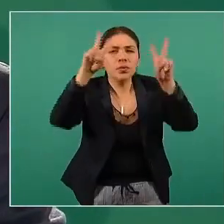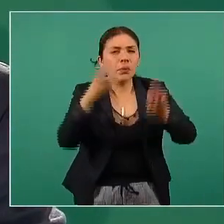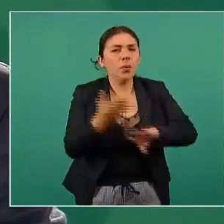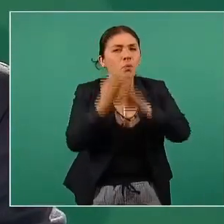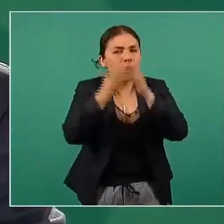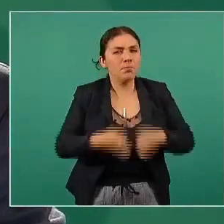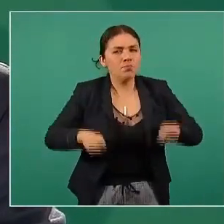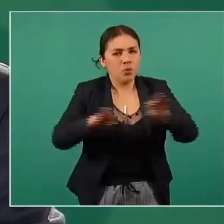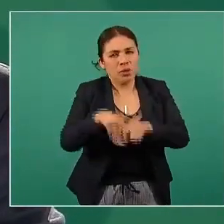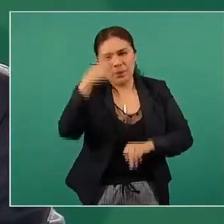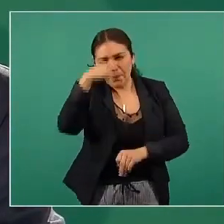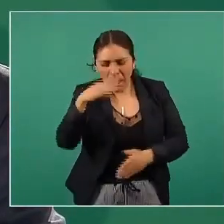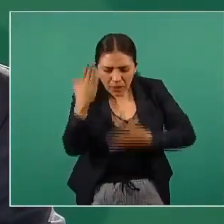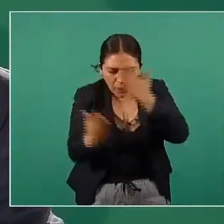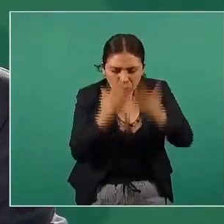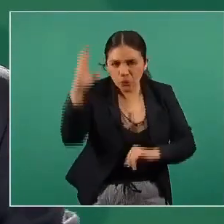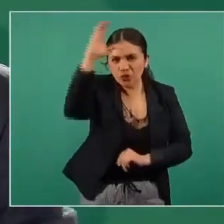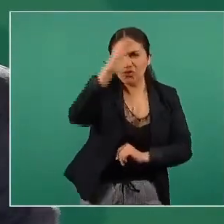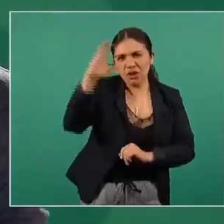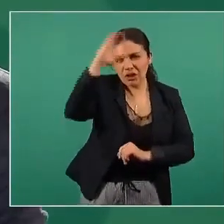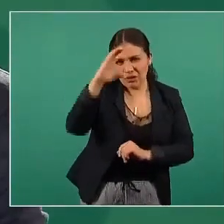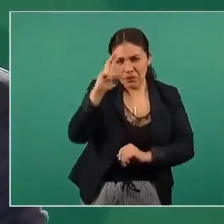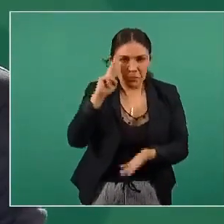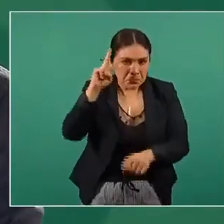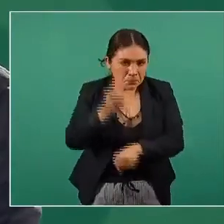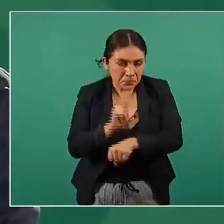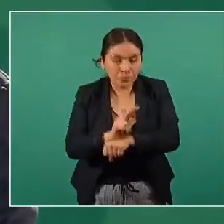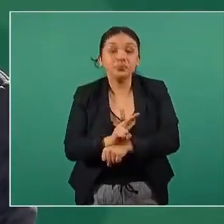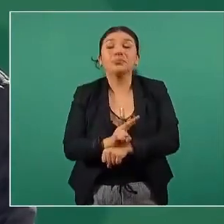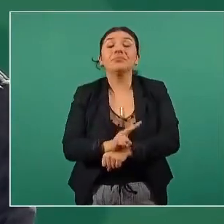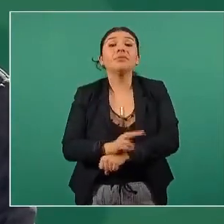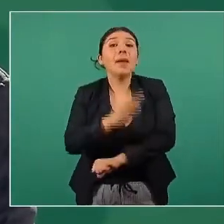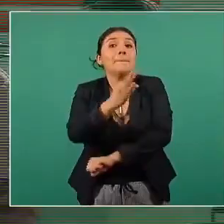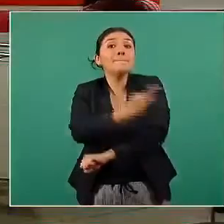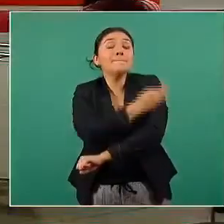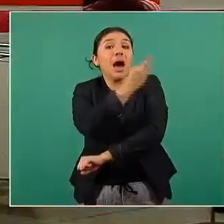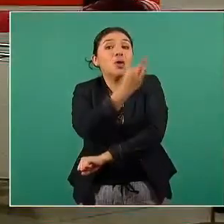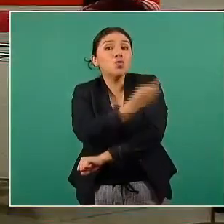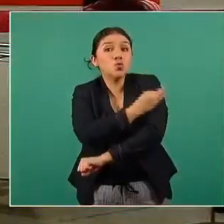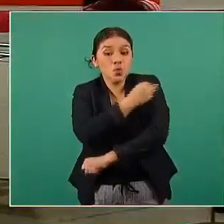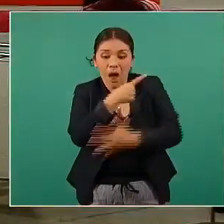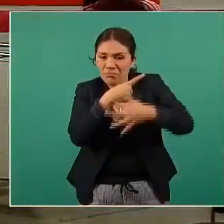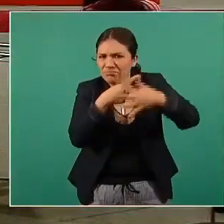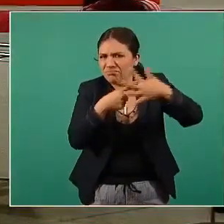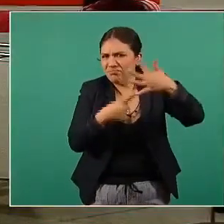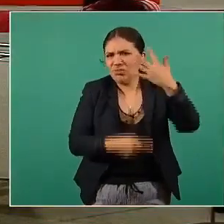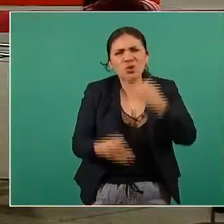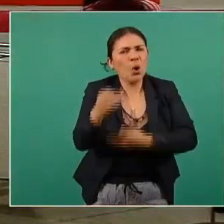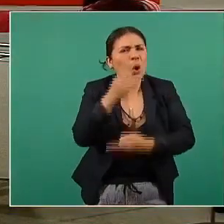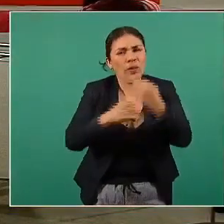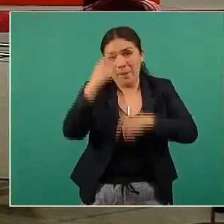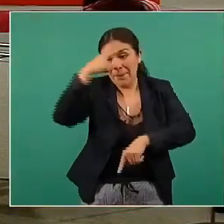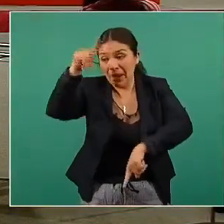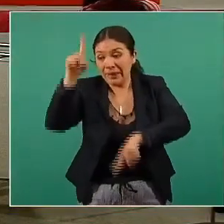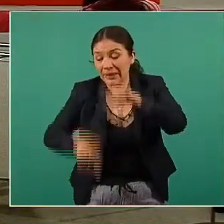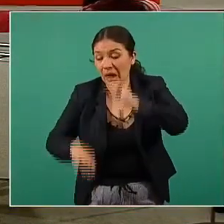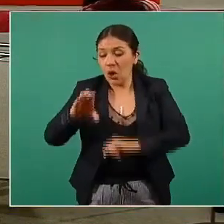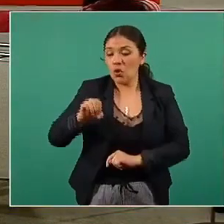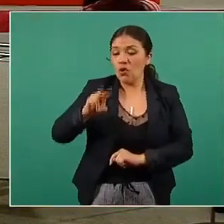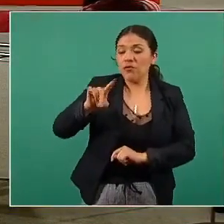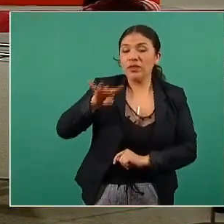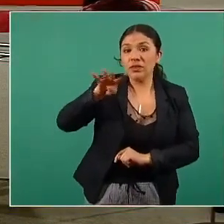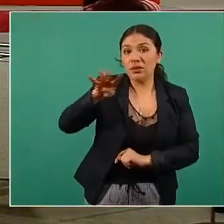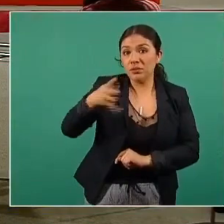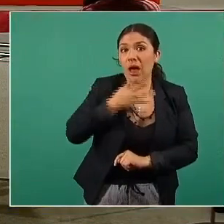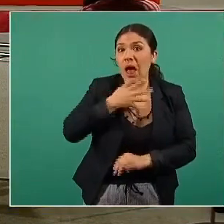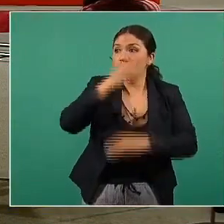importante de la evidencia científica la vacuna o las vacunas todas las vacunas contra COVID-19 que en este momento